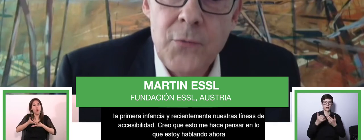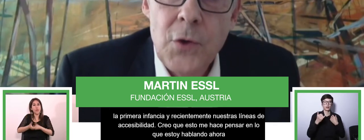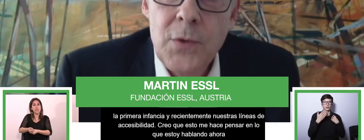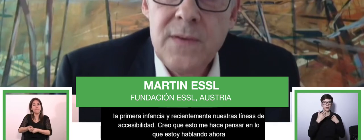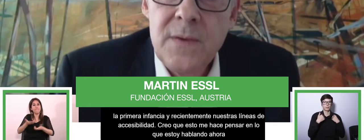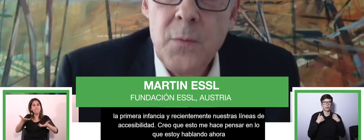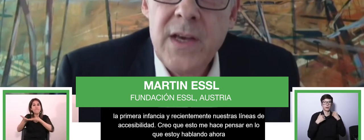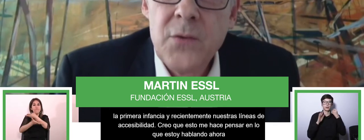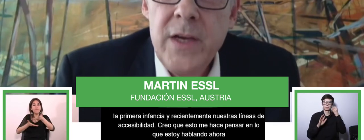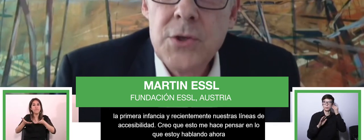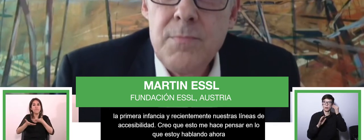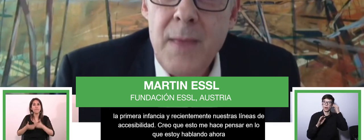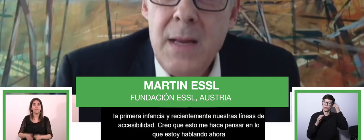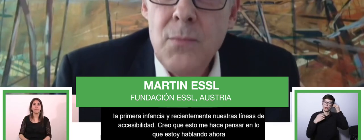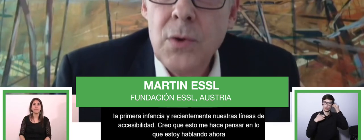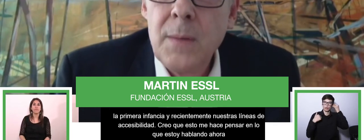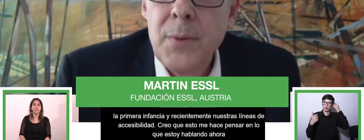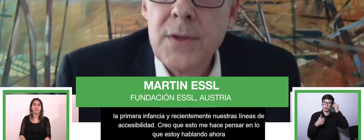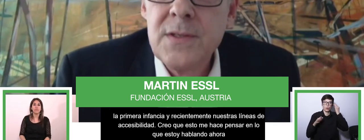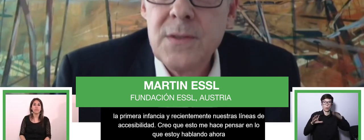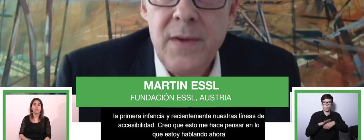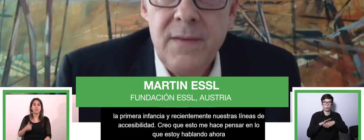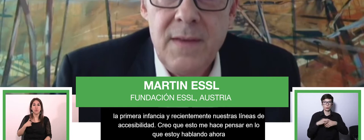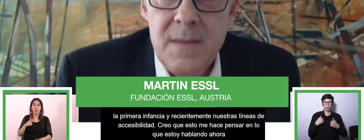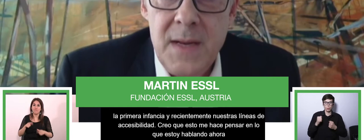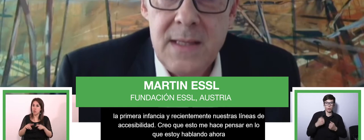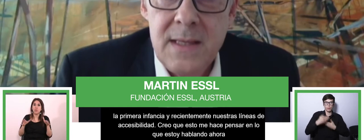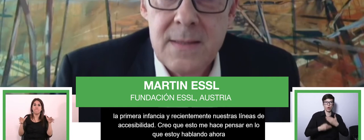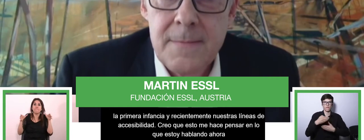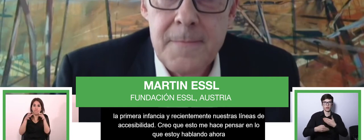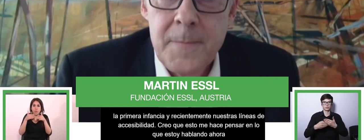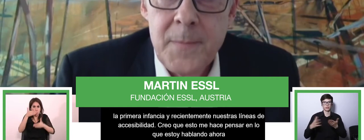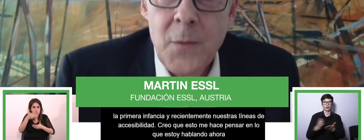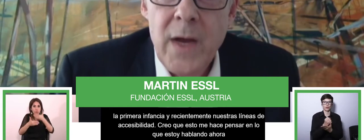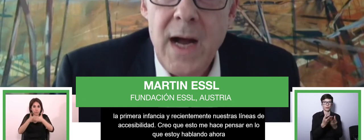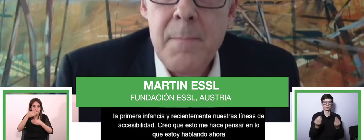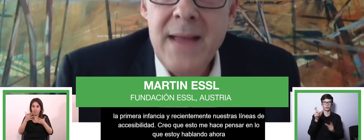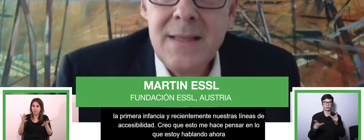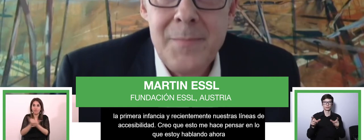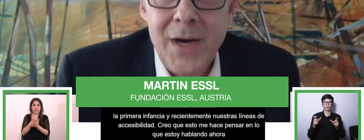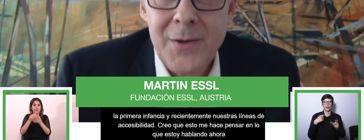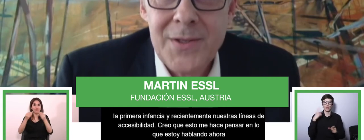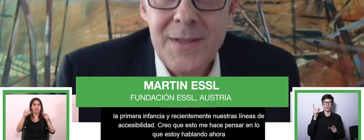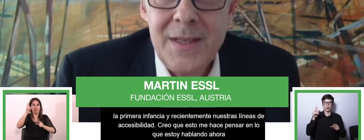esperando que juntos podamos avanzar y alcanzar a muchas más personas con discapacidad.